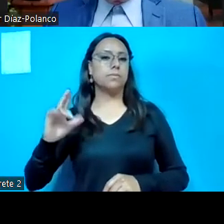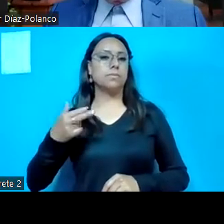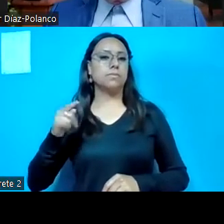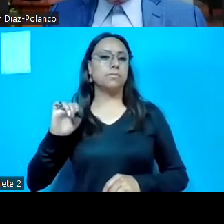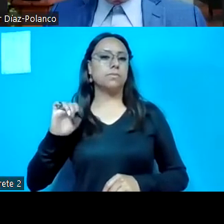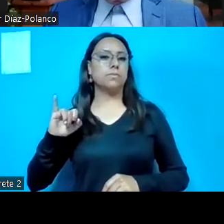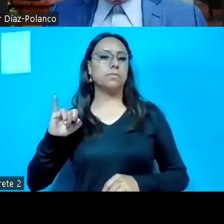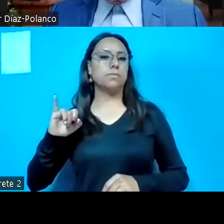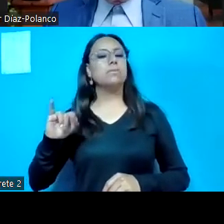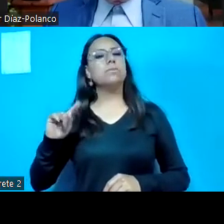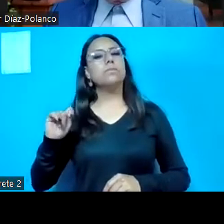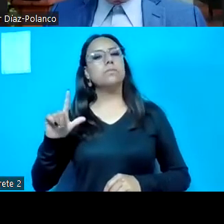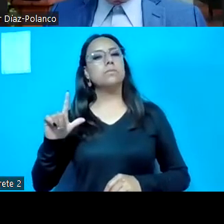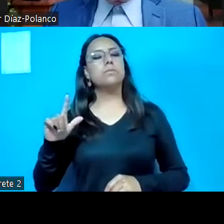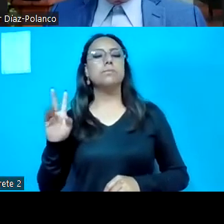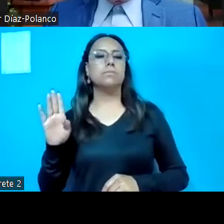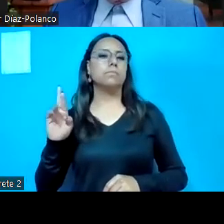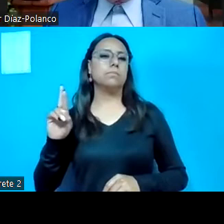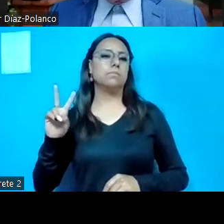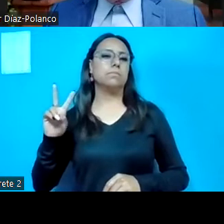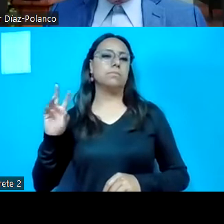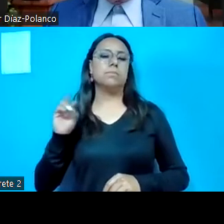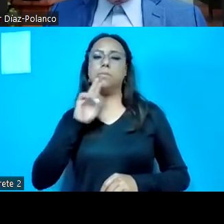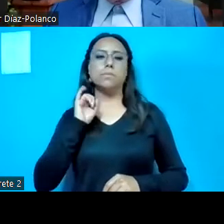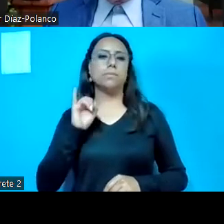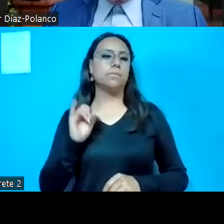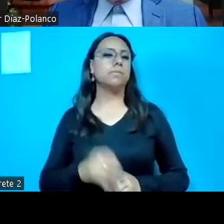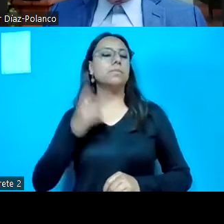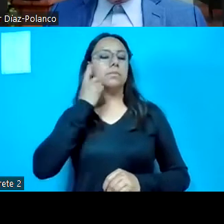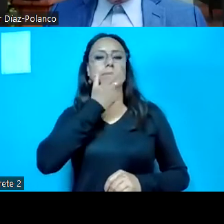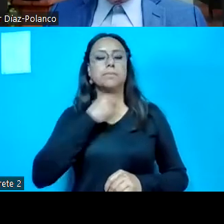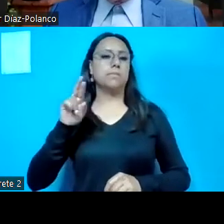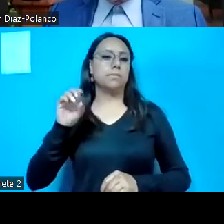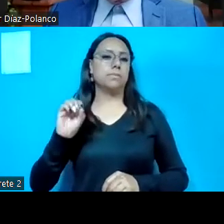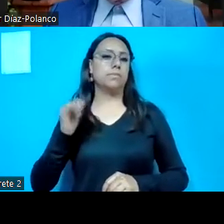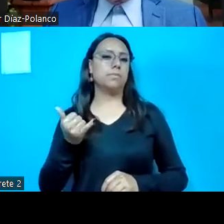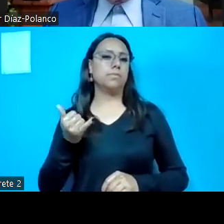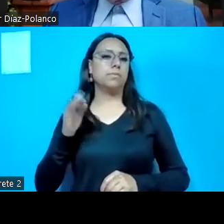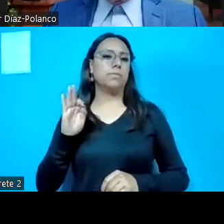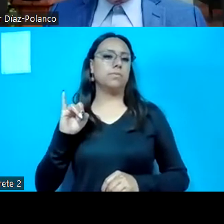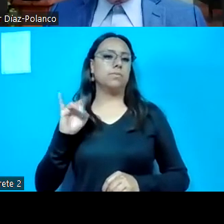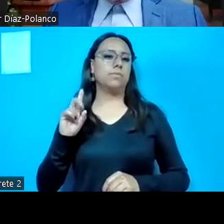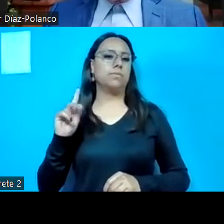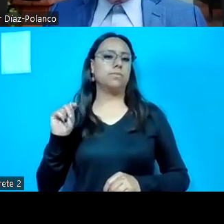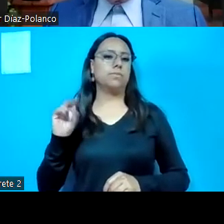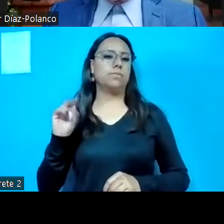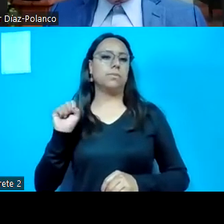Xochitl Bravo, favor. Gracias, diputada. Diputado Roy Fittorres González. Gracias,